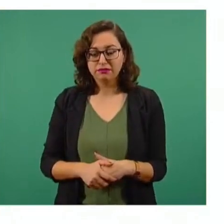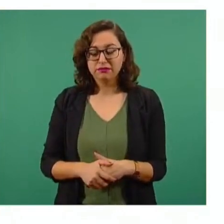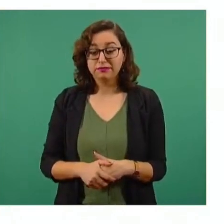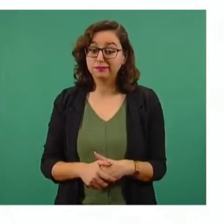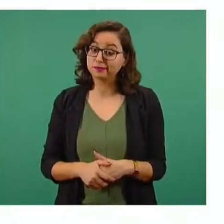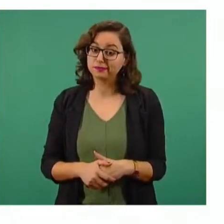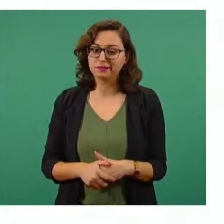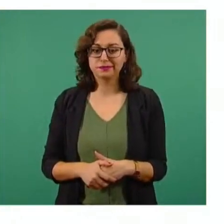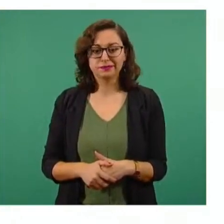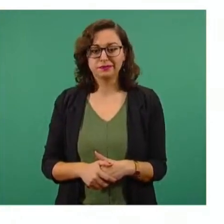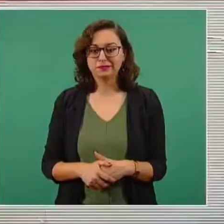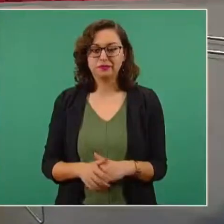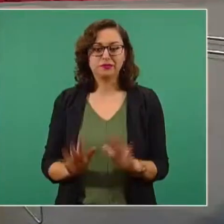Bueno, ya es muy tarde.